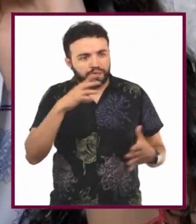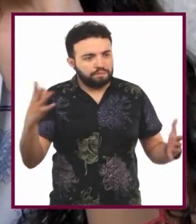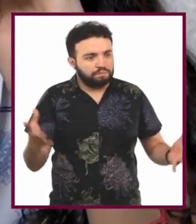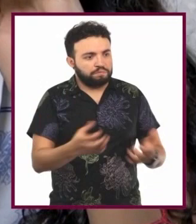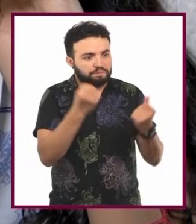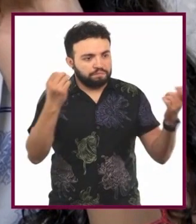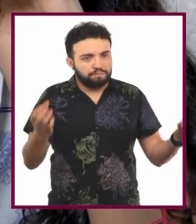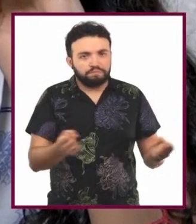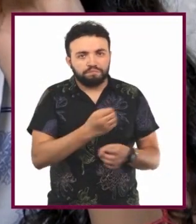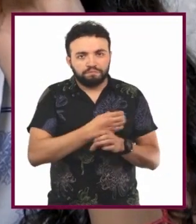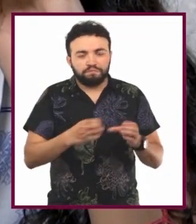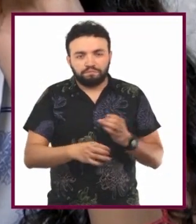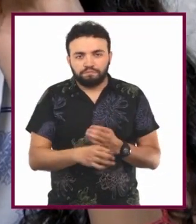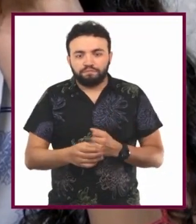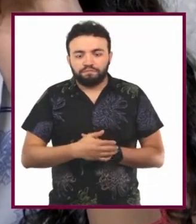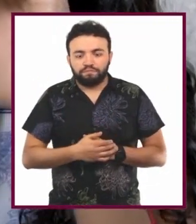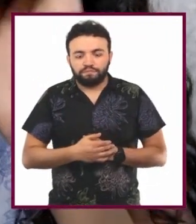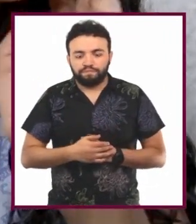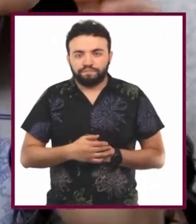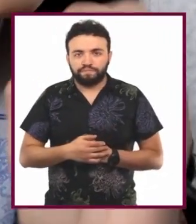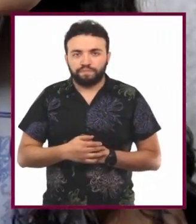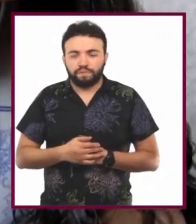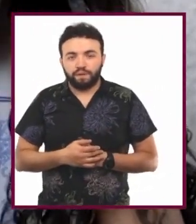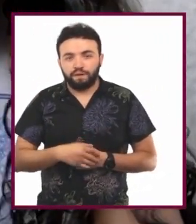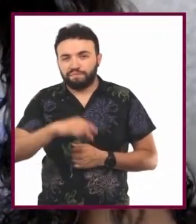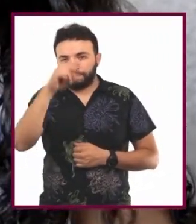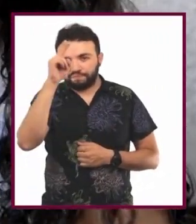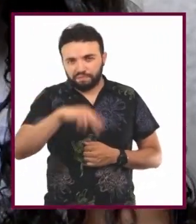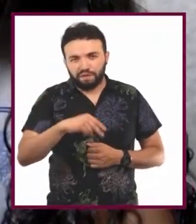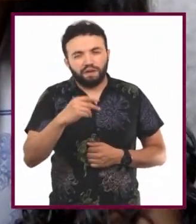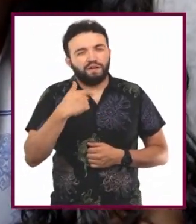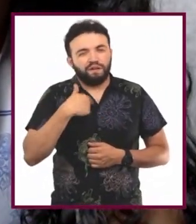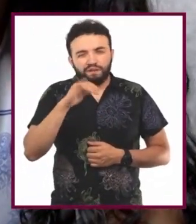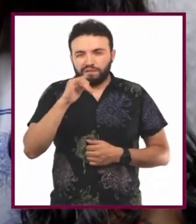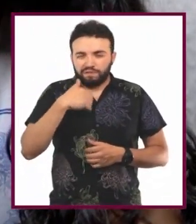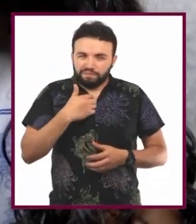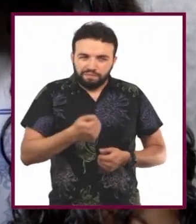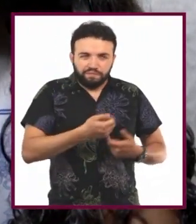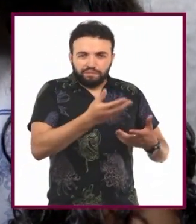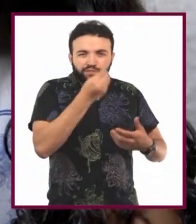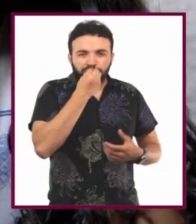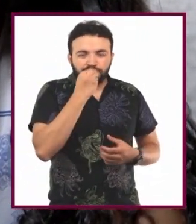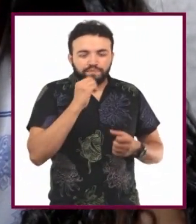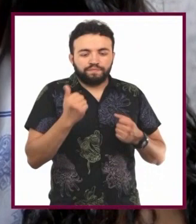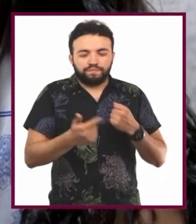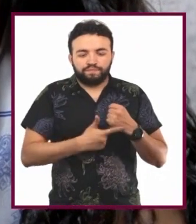Siempre hay un espacio para el postre. Y la verdad, yo sí me los llevaría a comer algo.